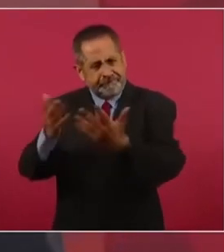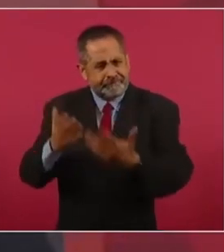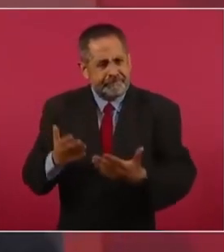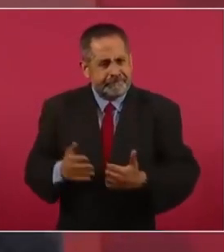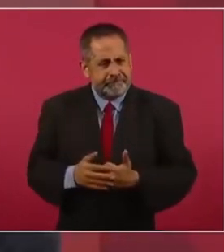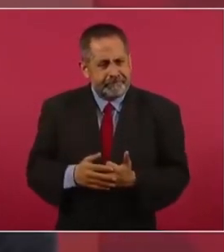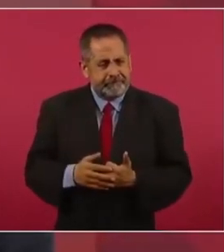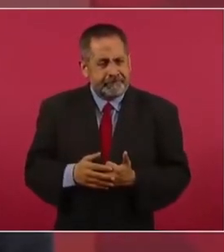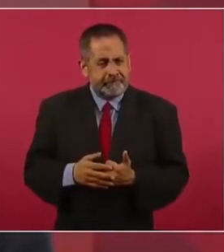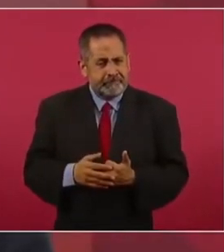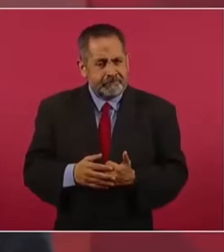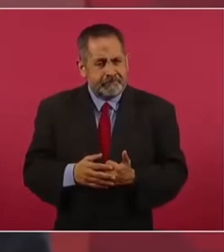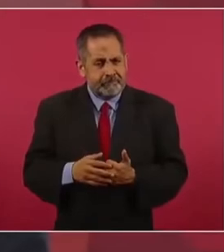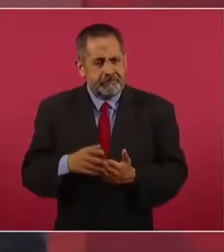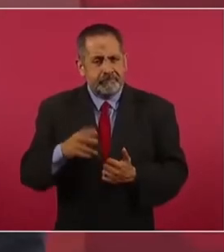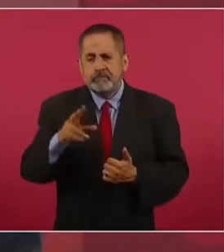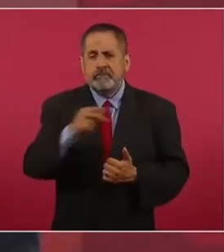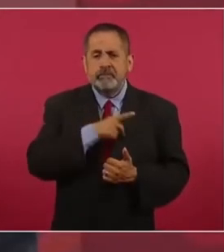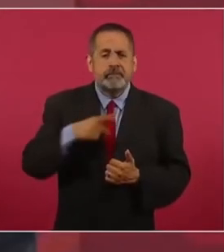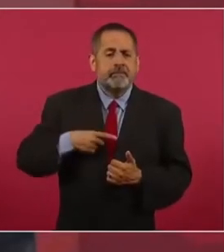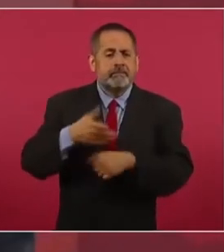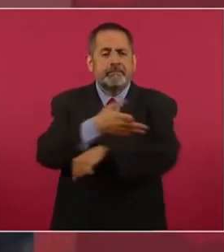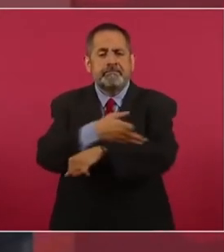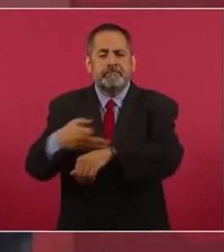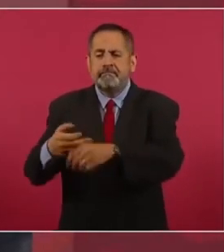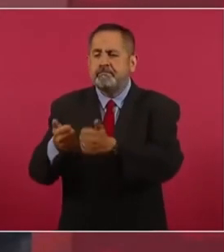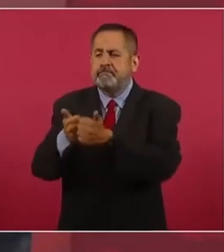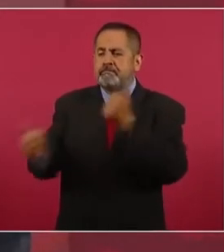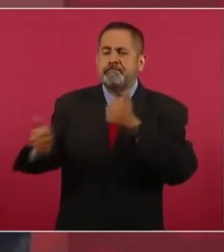que no se rompan las familias